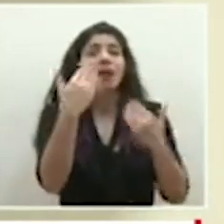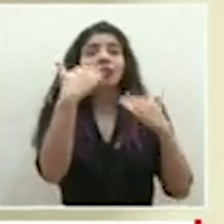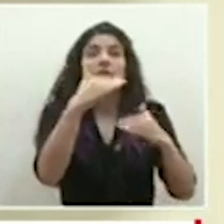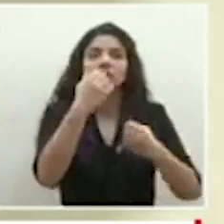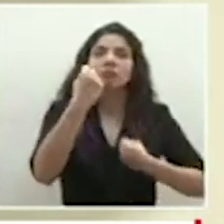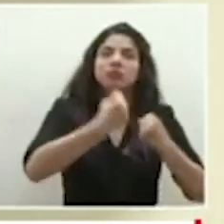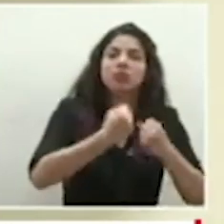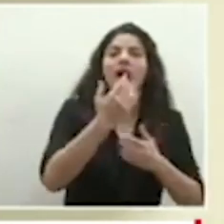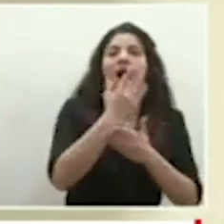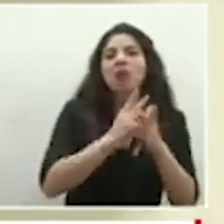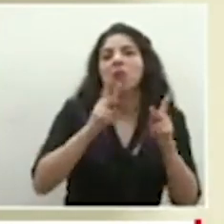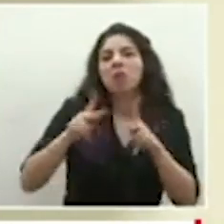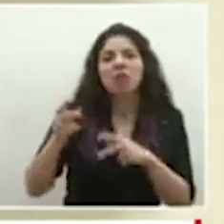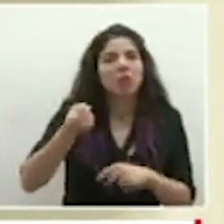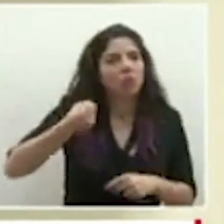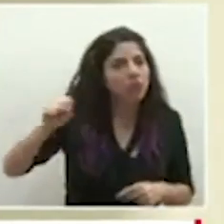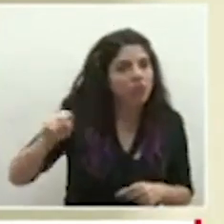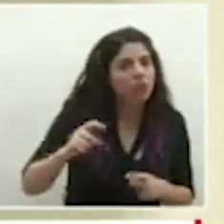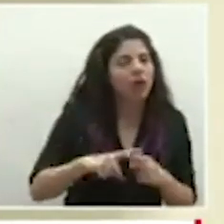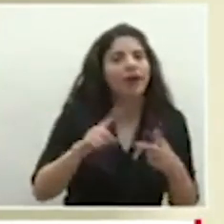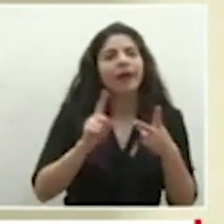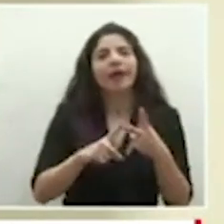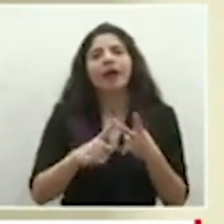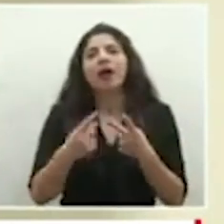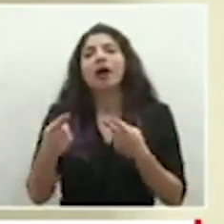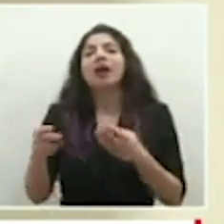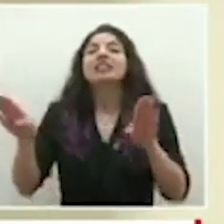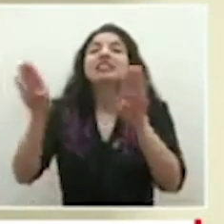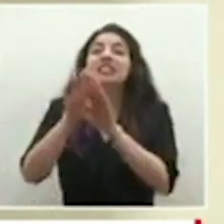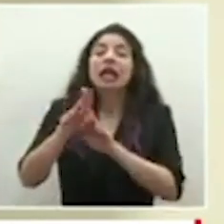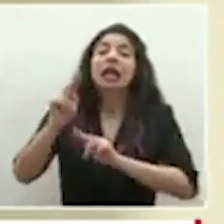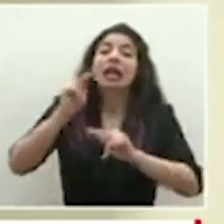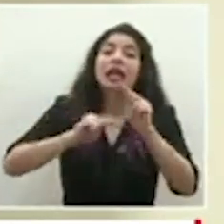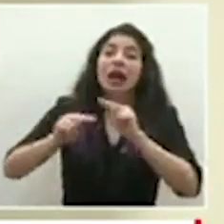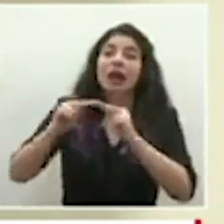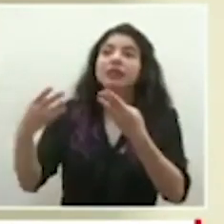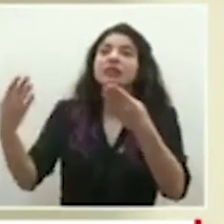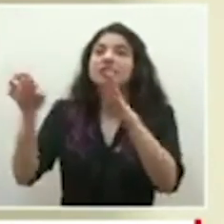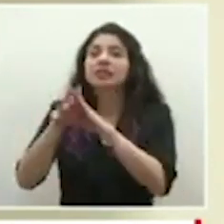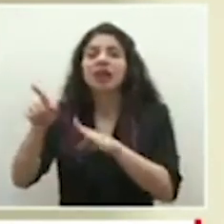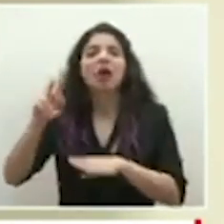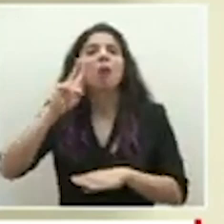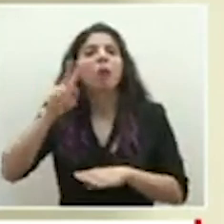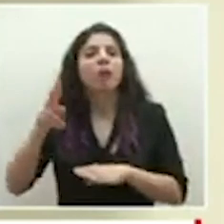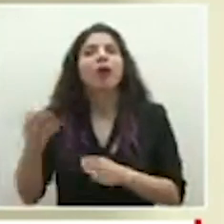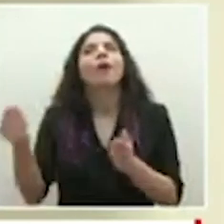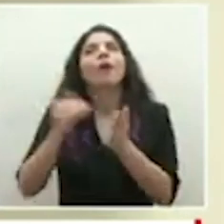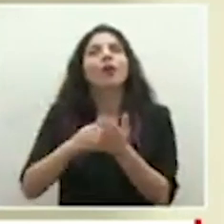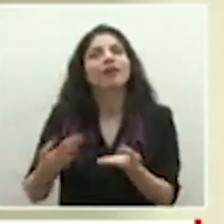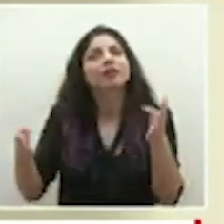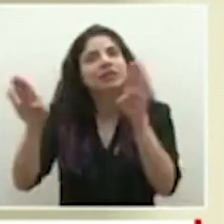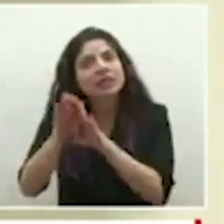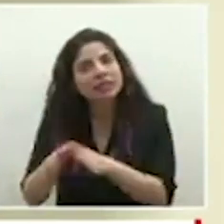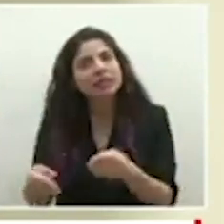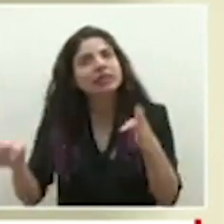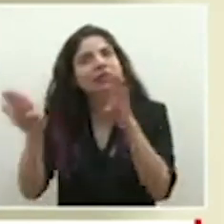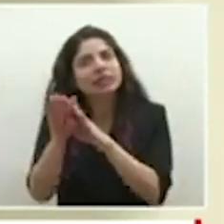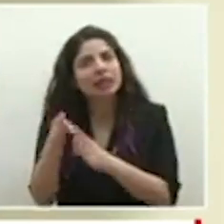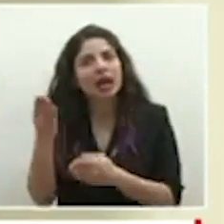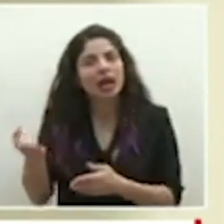vehicular hay gente que no la respeta que hay cierres de establecimientos que al final se incumplen y hay que volverlos a cerrar pero